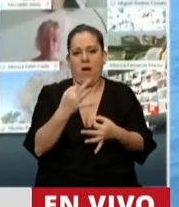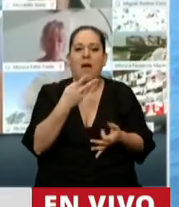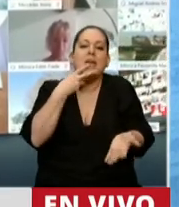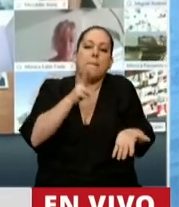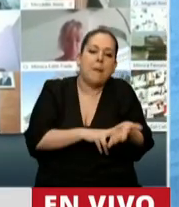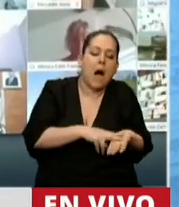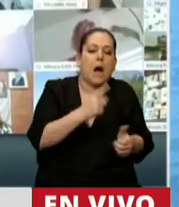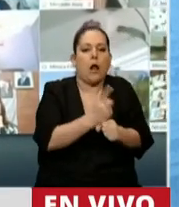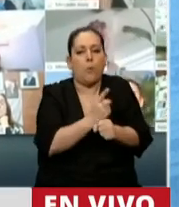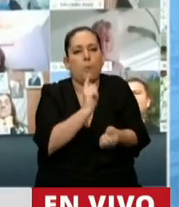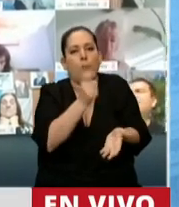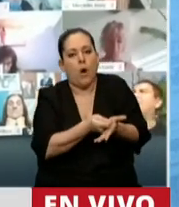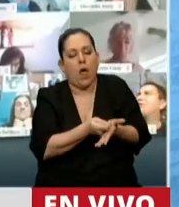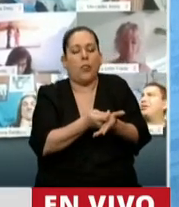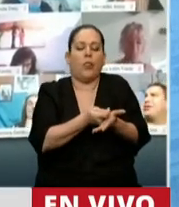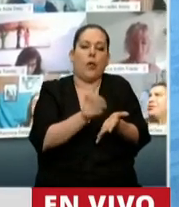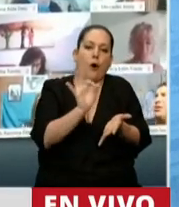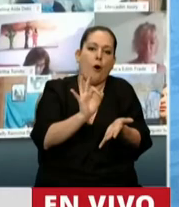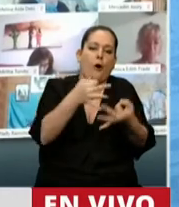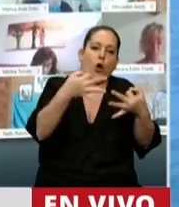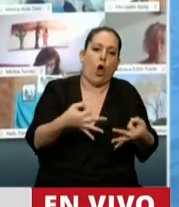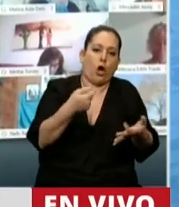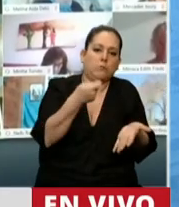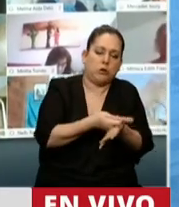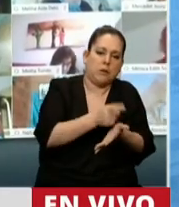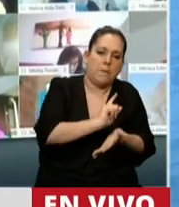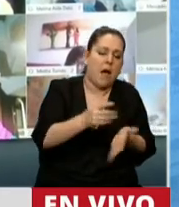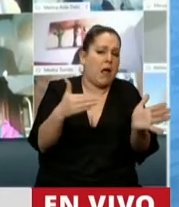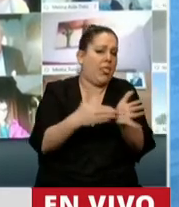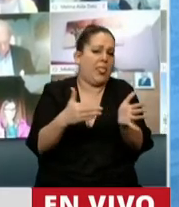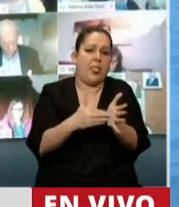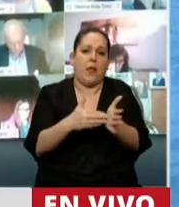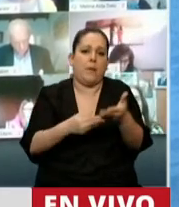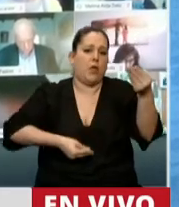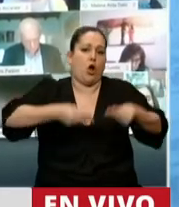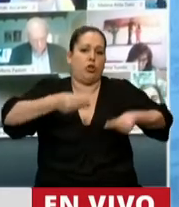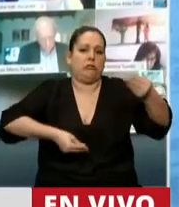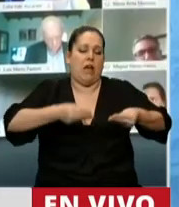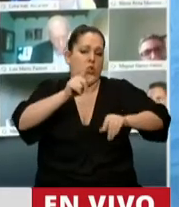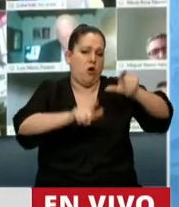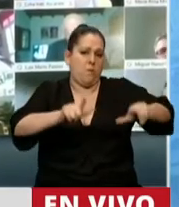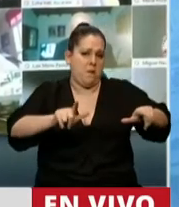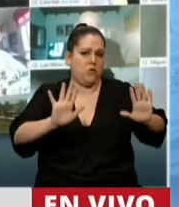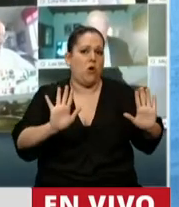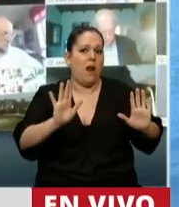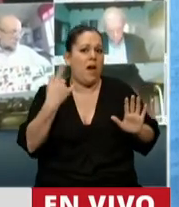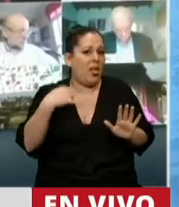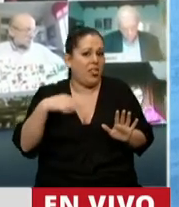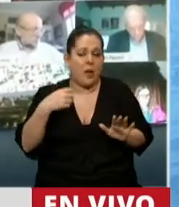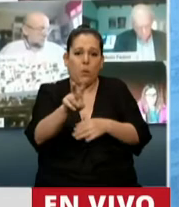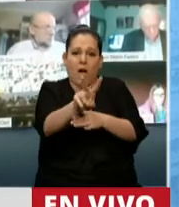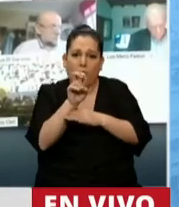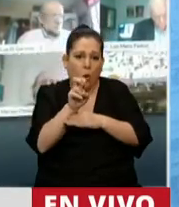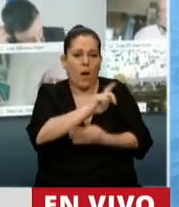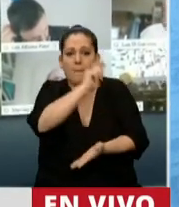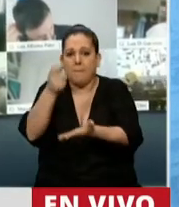que tal vez corresponde o no pagar según el cálculo que hagan nuestros contadores o los contadores de una empresa. Esto es algo que tenía que cobrar y pasarle a